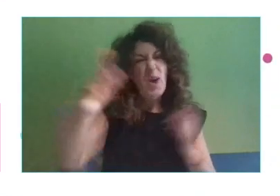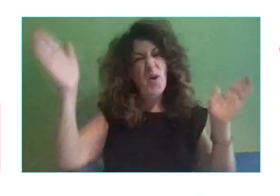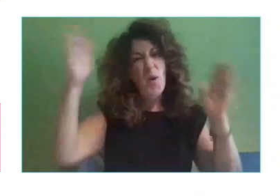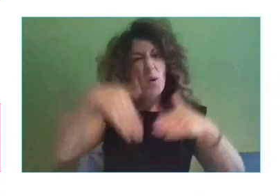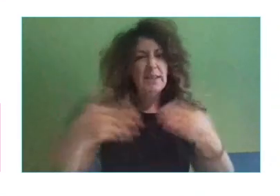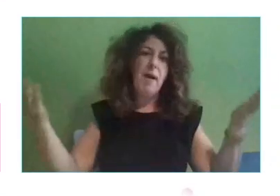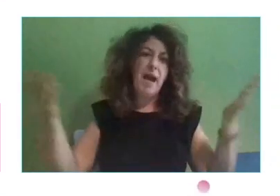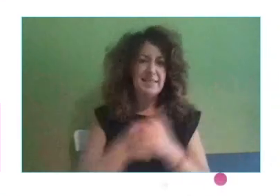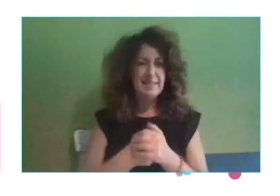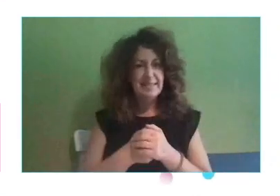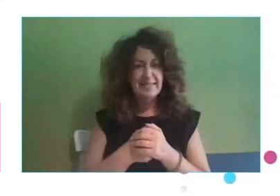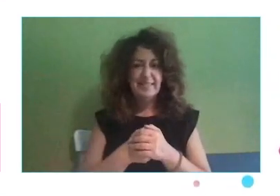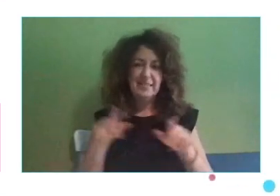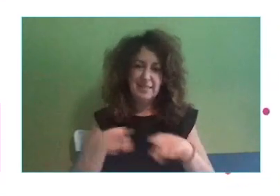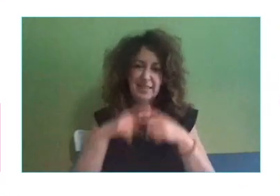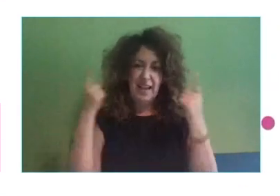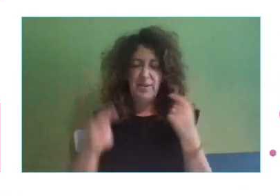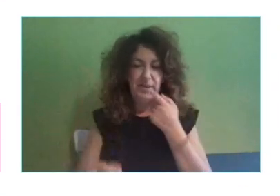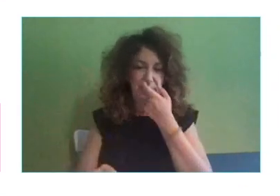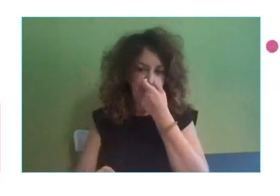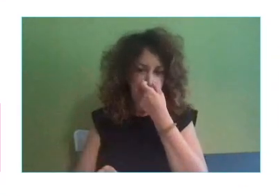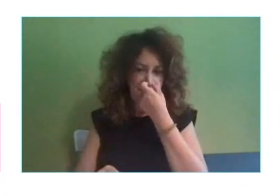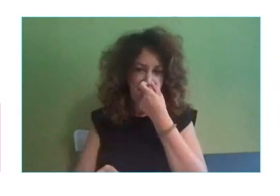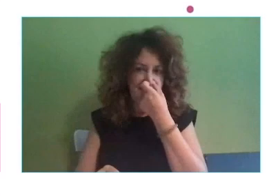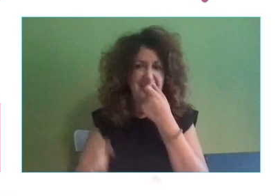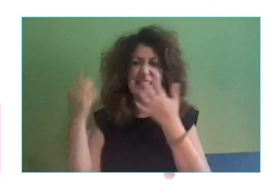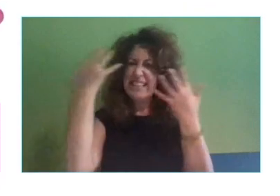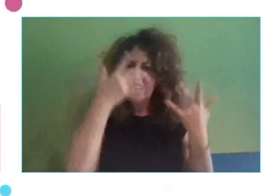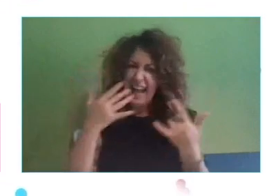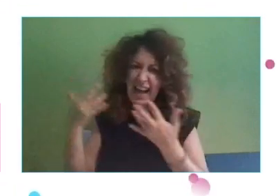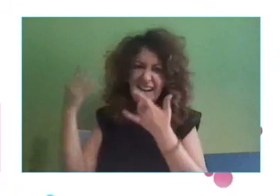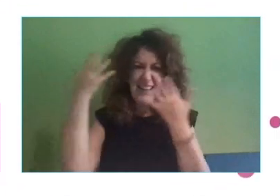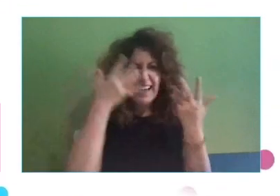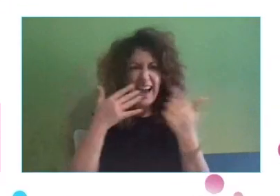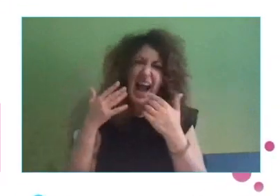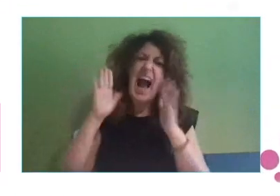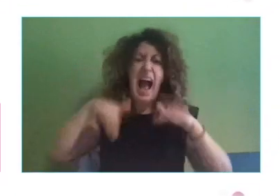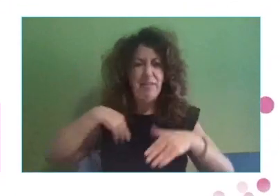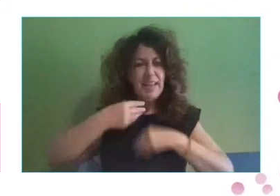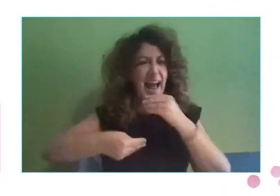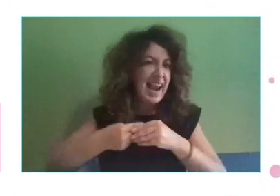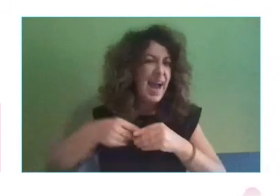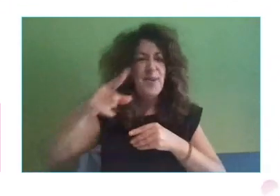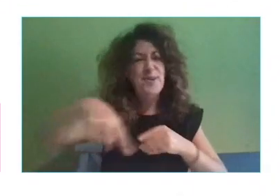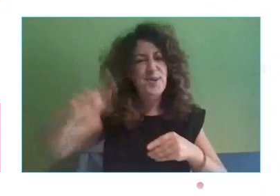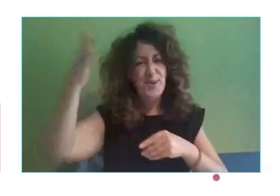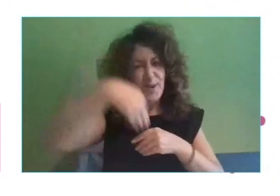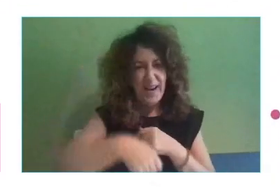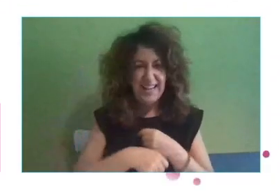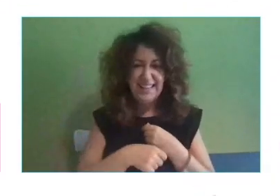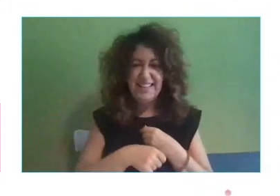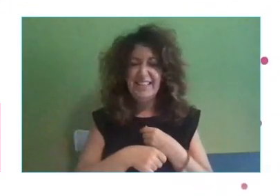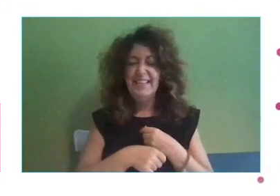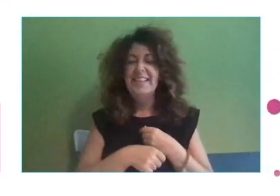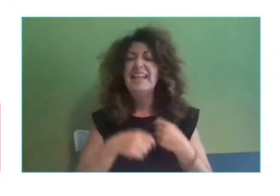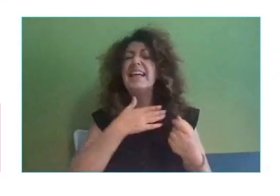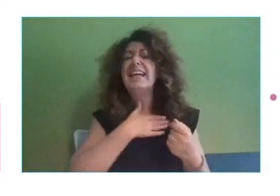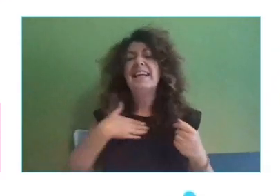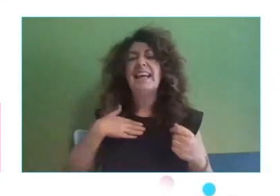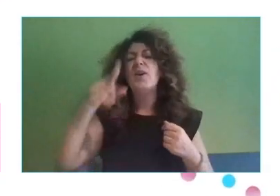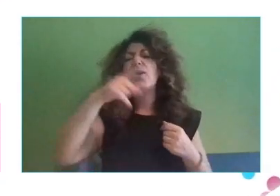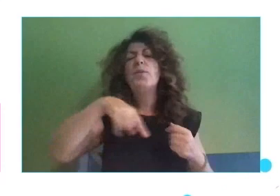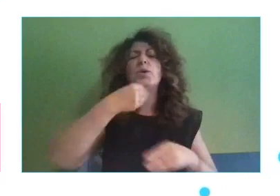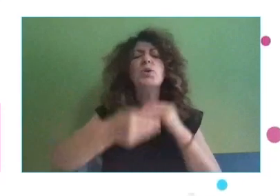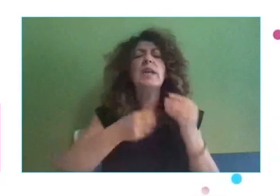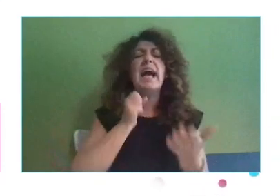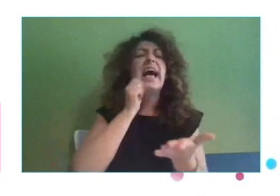igual, no importa. Me liáis, me liáis y yo os... Bueno, da igual. Bueno, ¿qué quiero que hagáis? Quiero que hagáis un par de retos. Primer